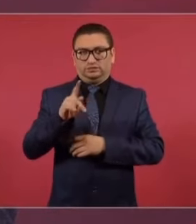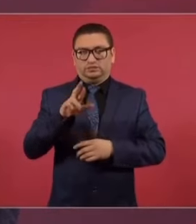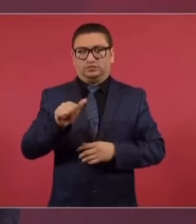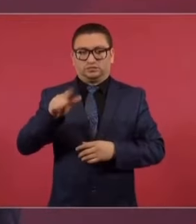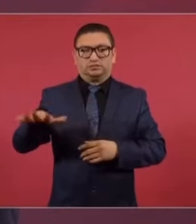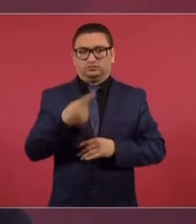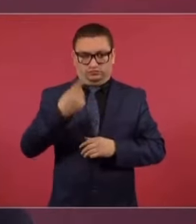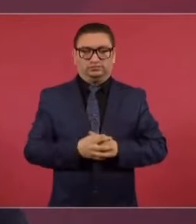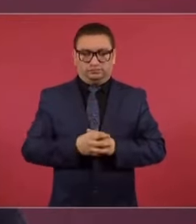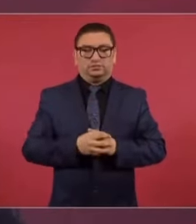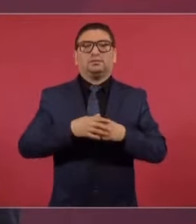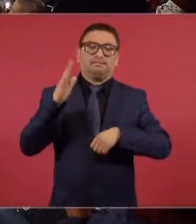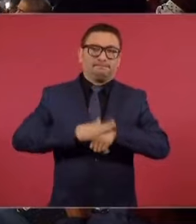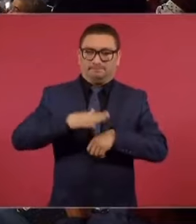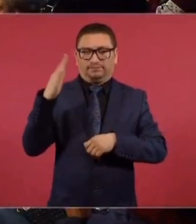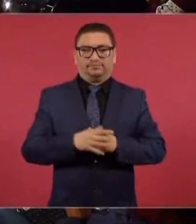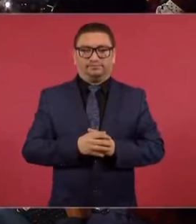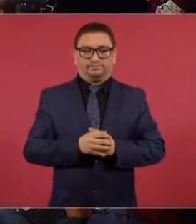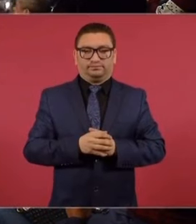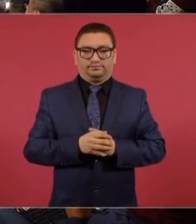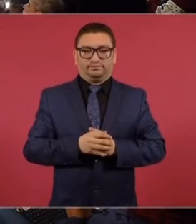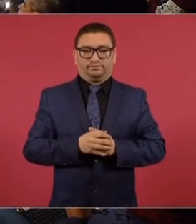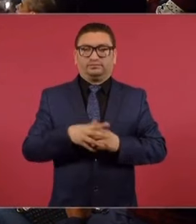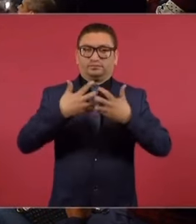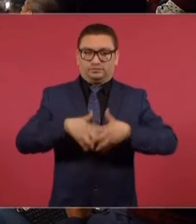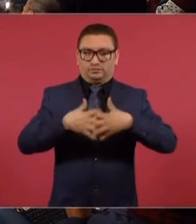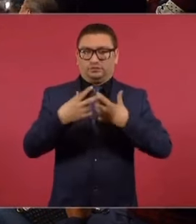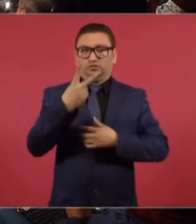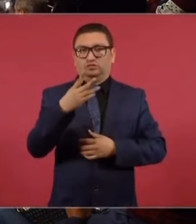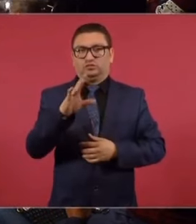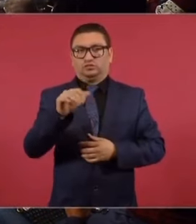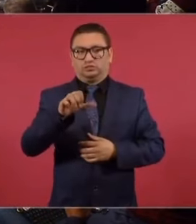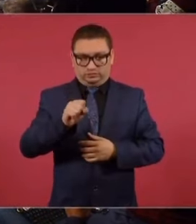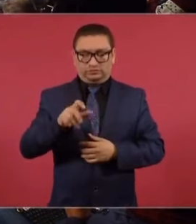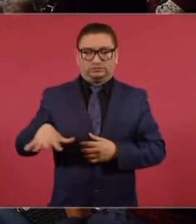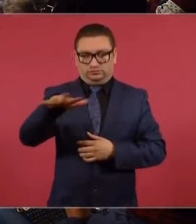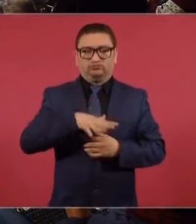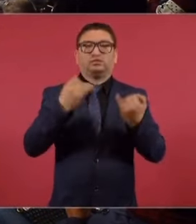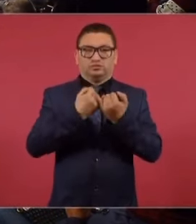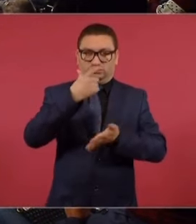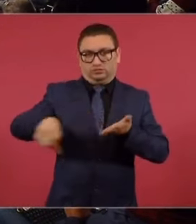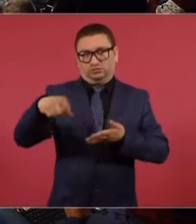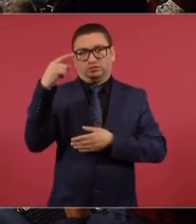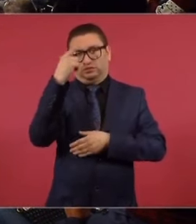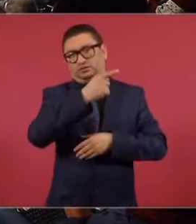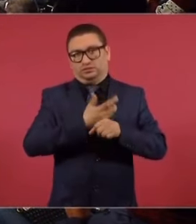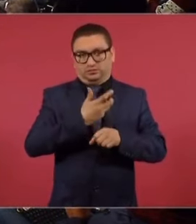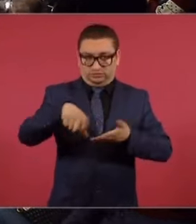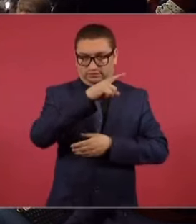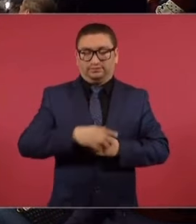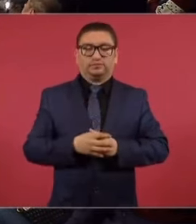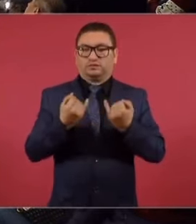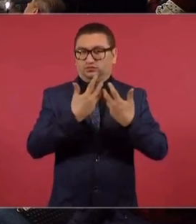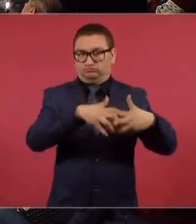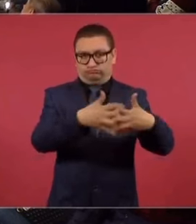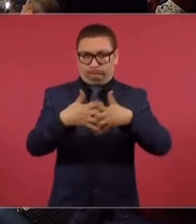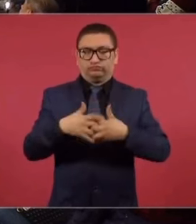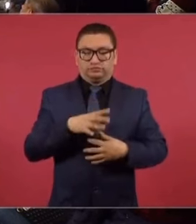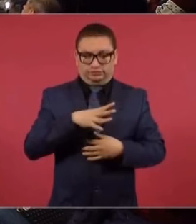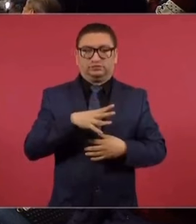también en Salina Cruz. Más la refinería de Dos Bocas. Además, compramos la refinería de Deer Park en Texas. Y